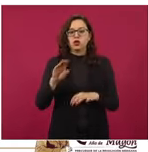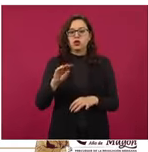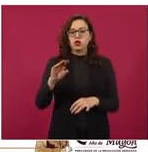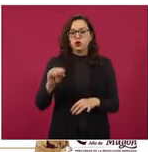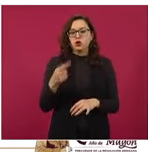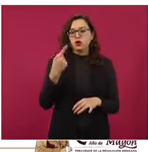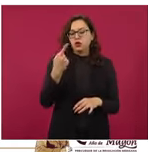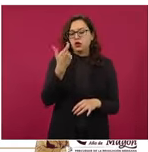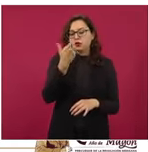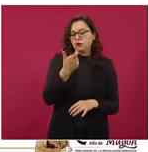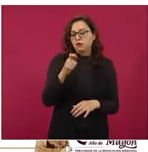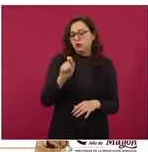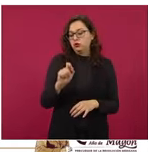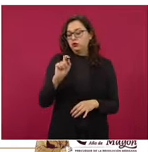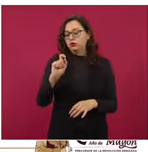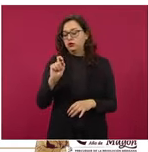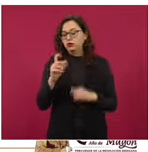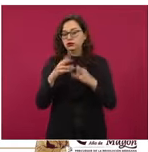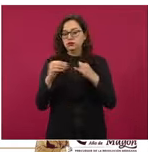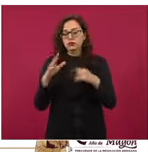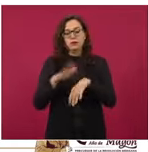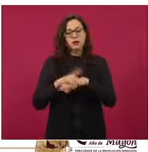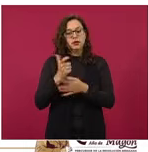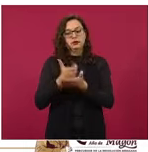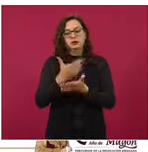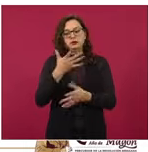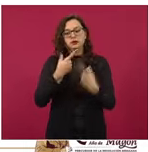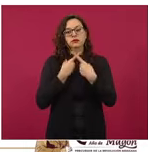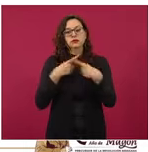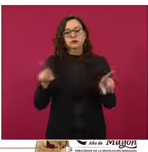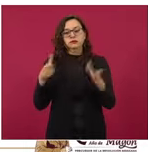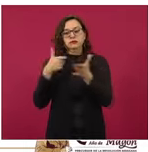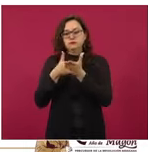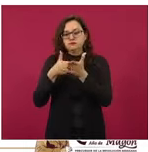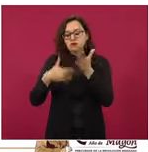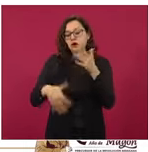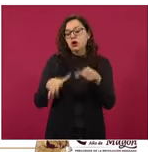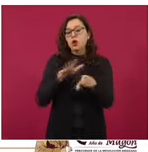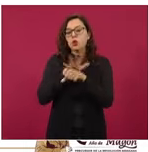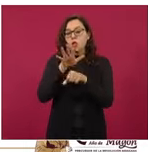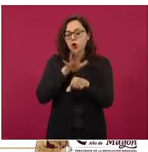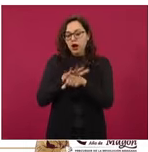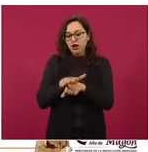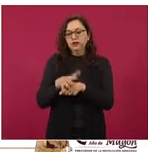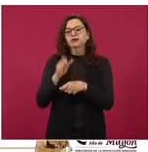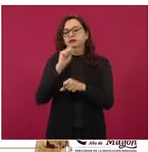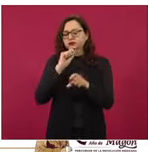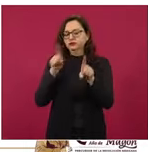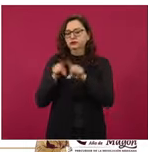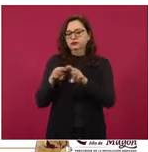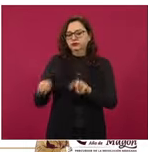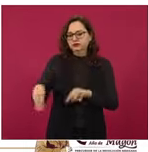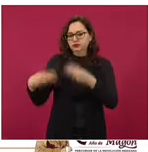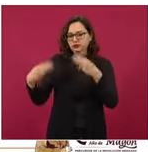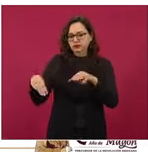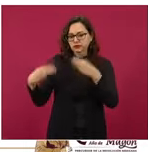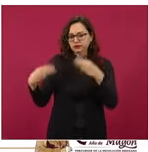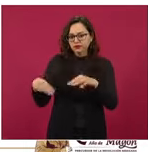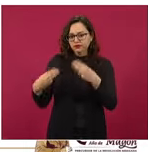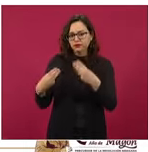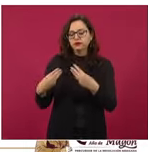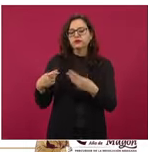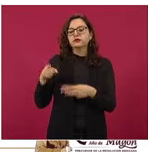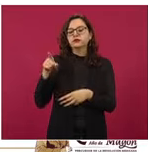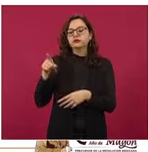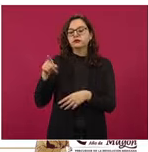centavos. Y la opción más cara y la más barata, 813 pesos con 90 centavos, la central de Abastos de